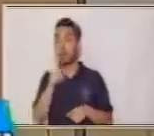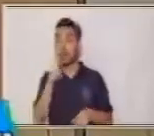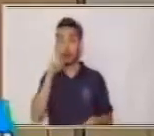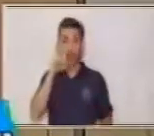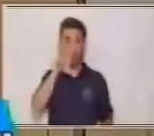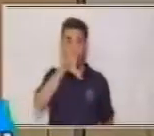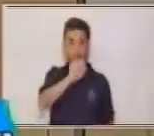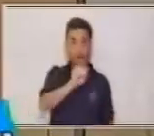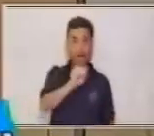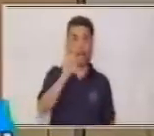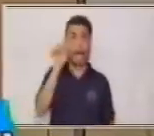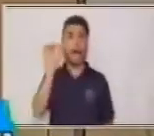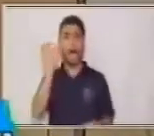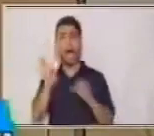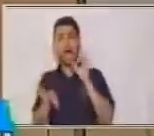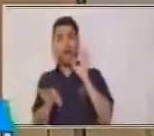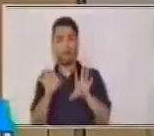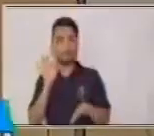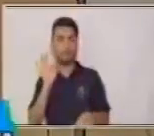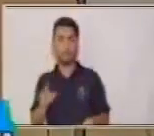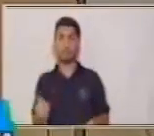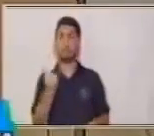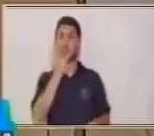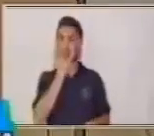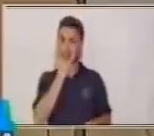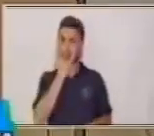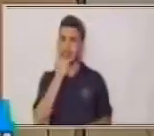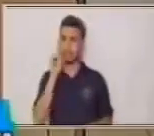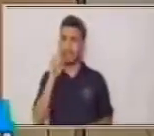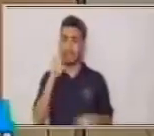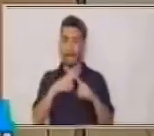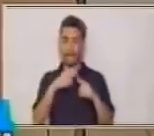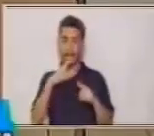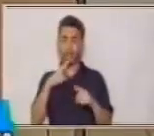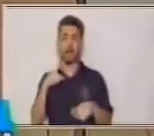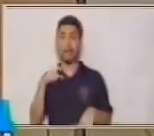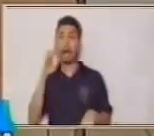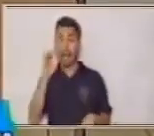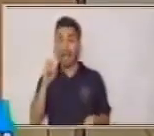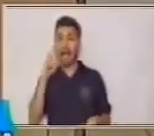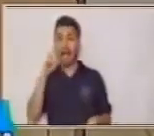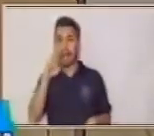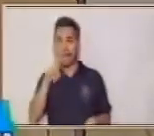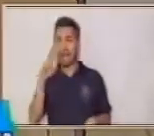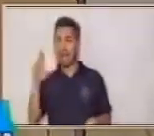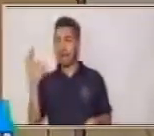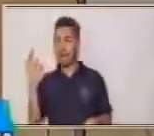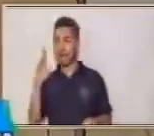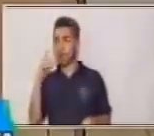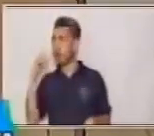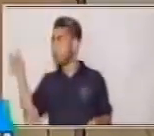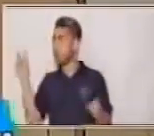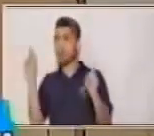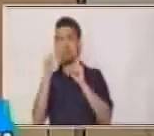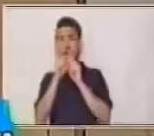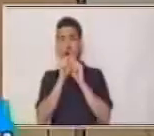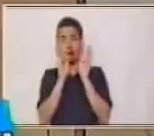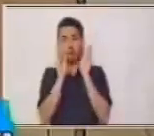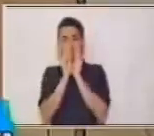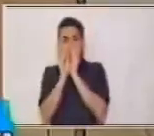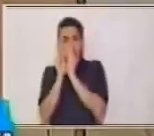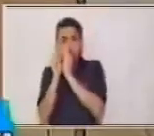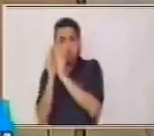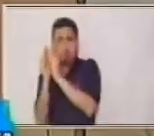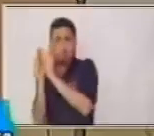errores. Así es. Todas estas palabras estaban juntas. Eran oraciones, pero